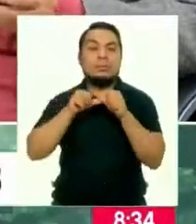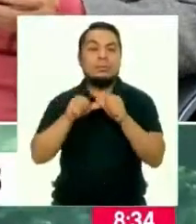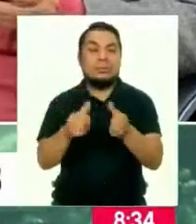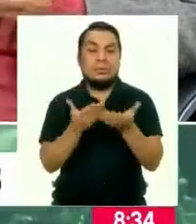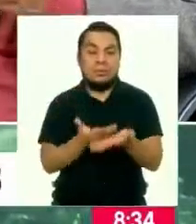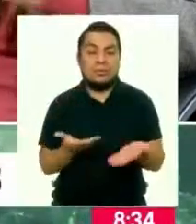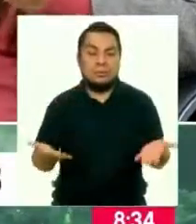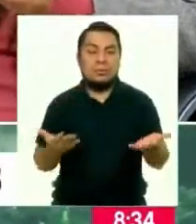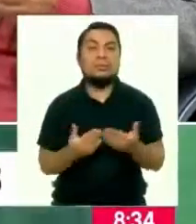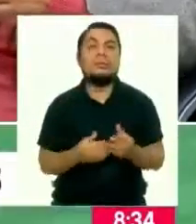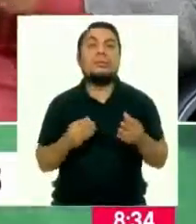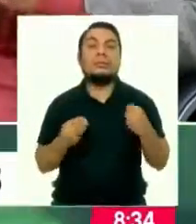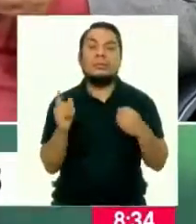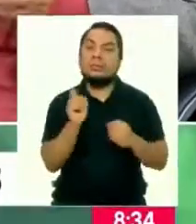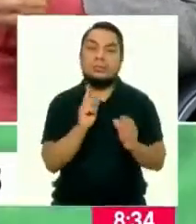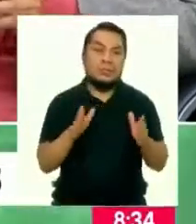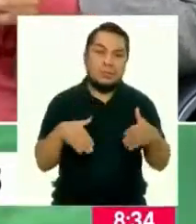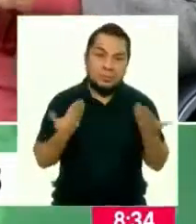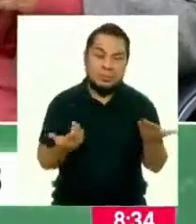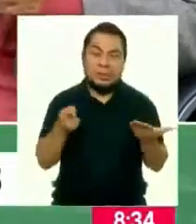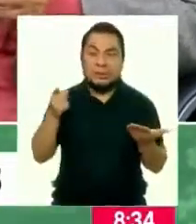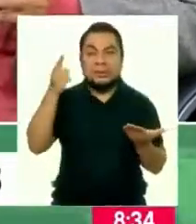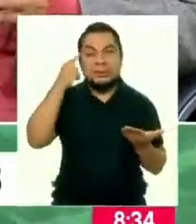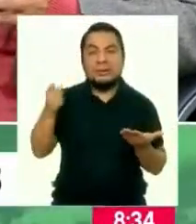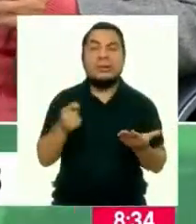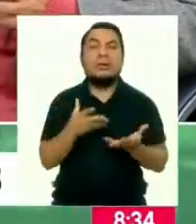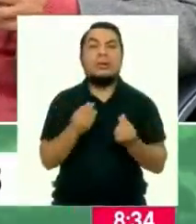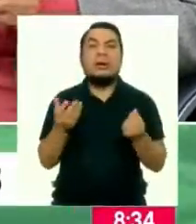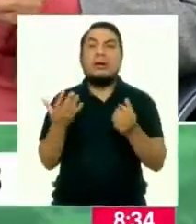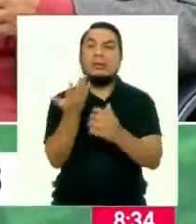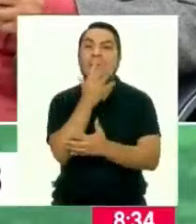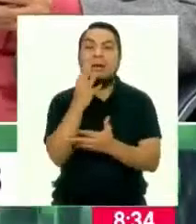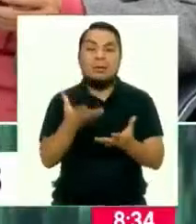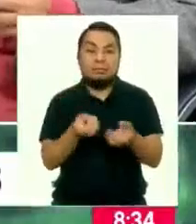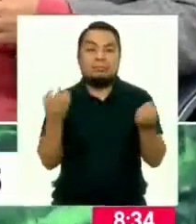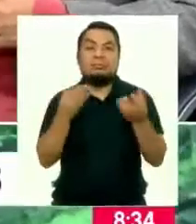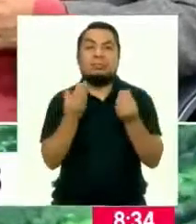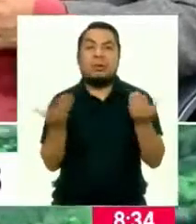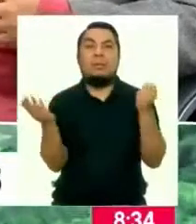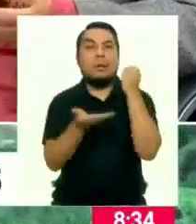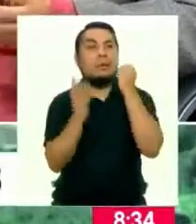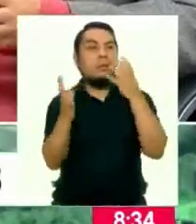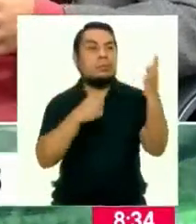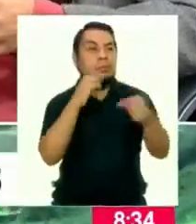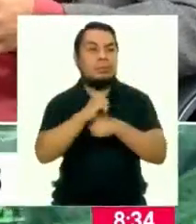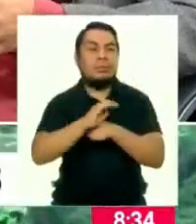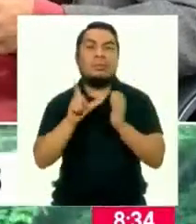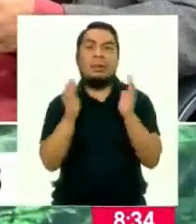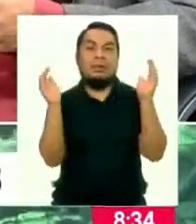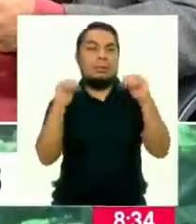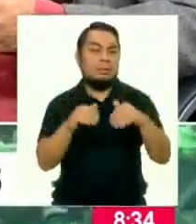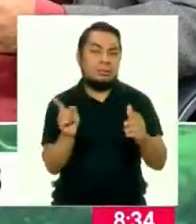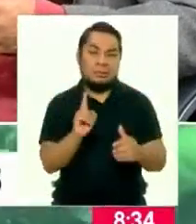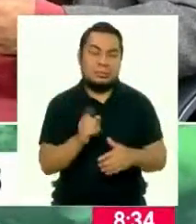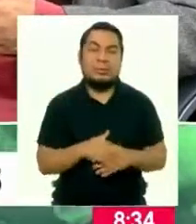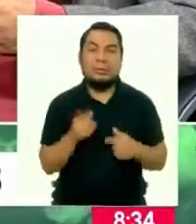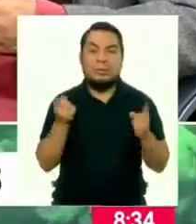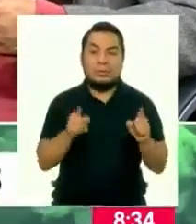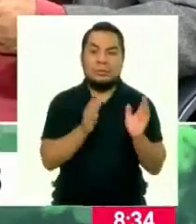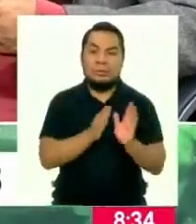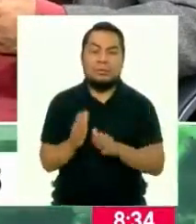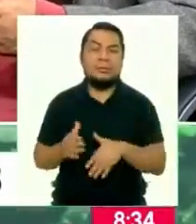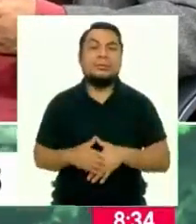nuestros recursos, porque no puede haber una sobreexplotación, porque ello, pues, lo que hace es deteriorar nuestros recursos naturales. De acuerdo.